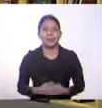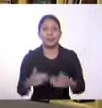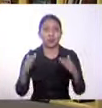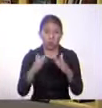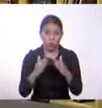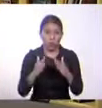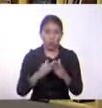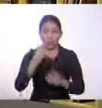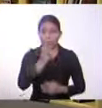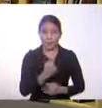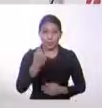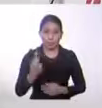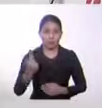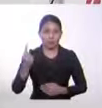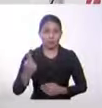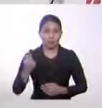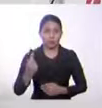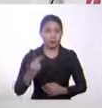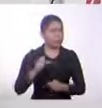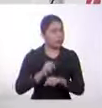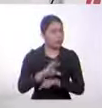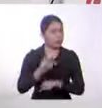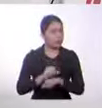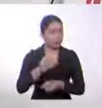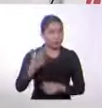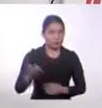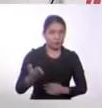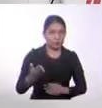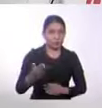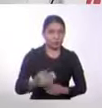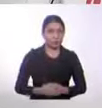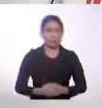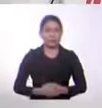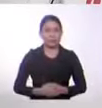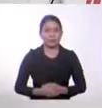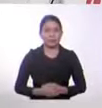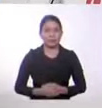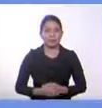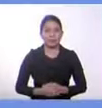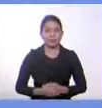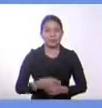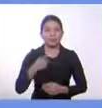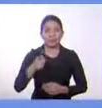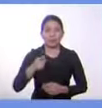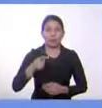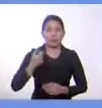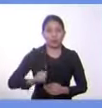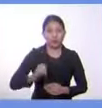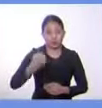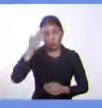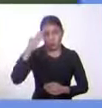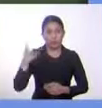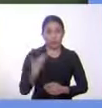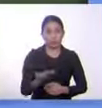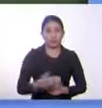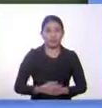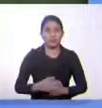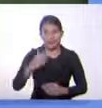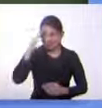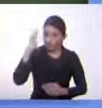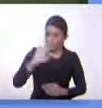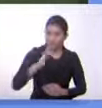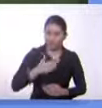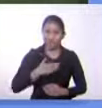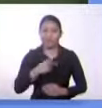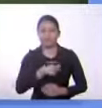a las personas que quieren hacer sus recomendaciones. Tenemos a Kenney, estudiante de octavo grado. Vamos a escucharla. Hola, soy